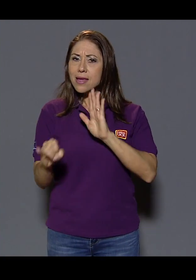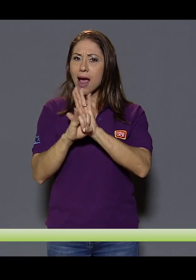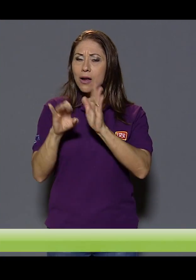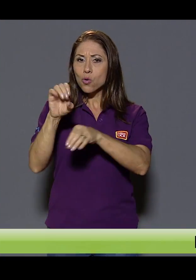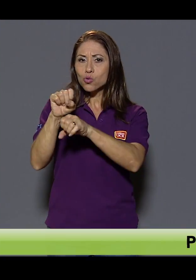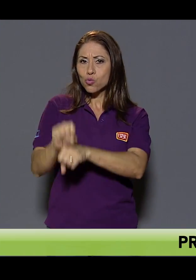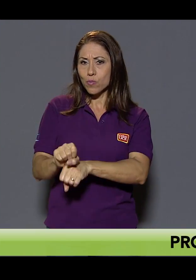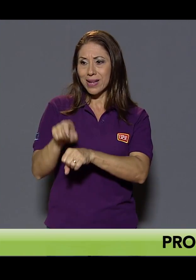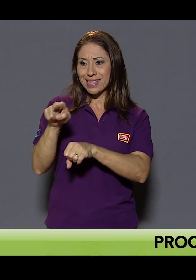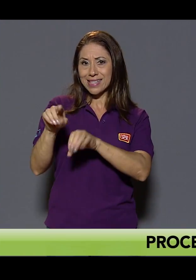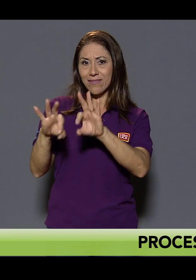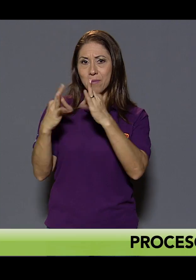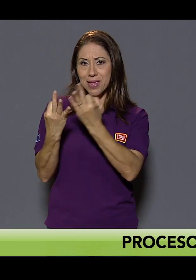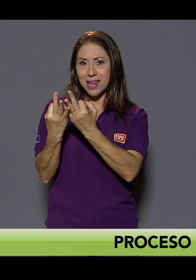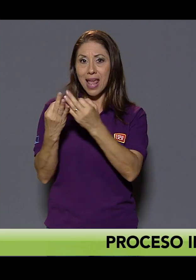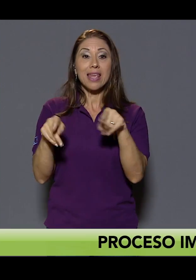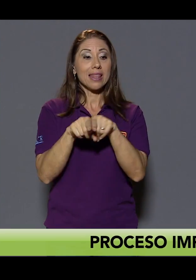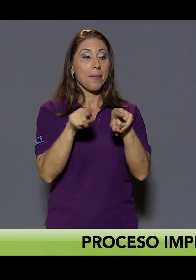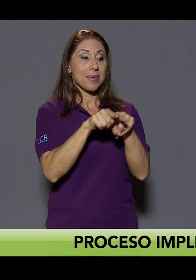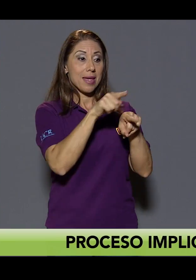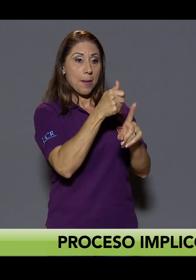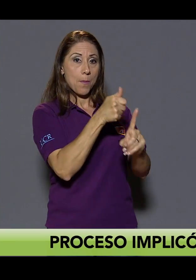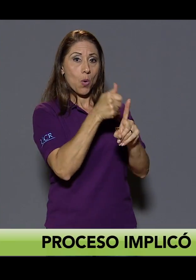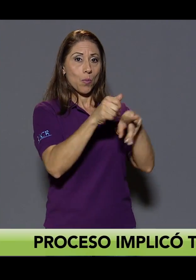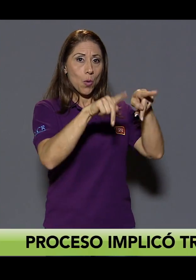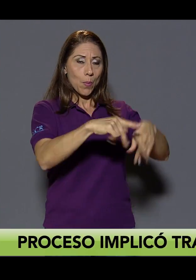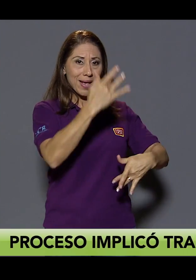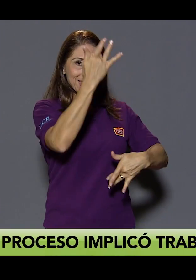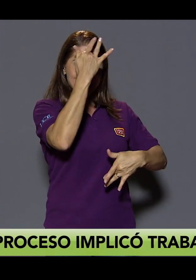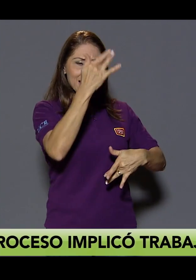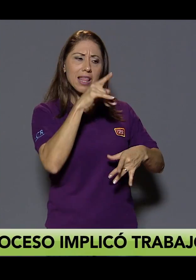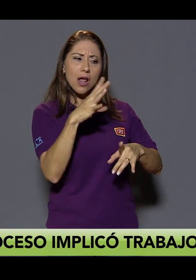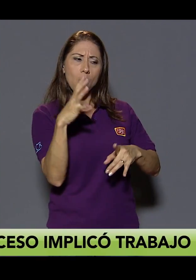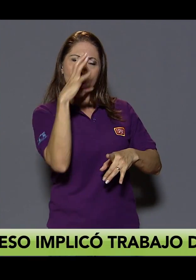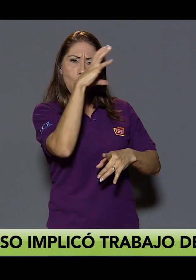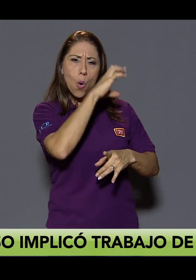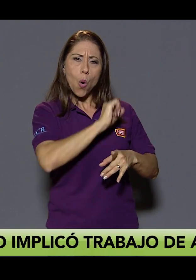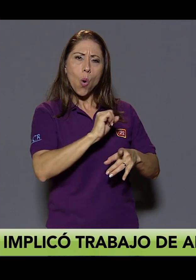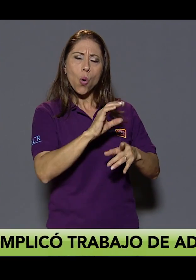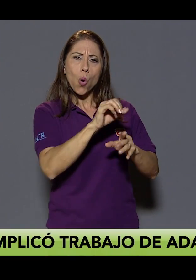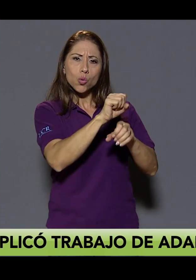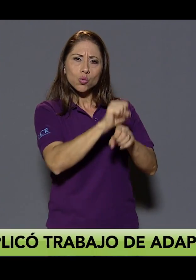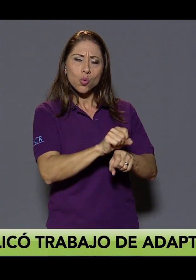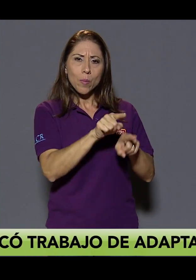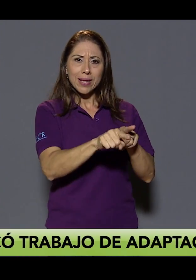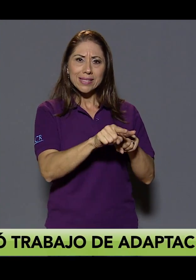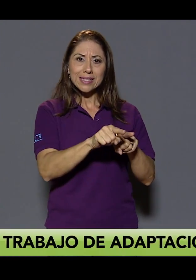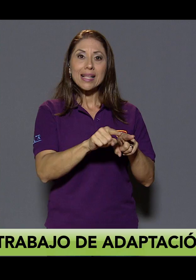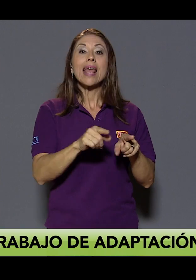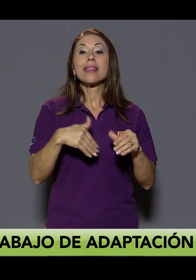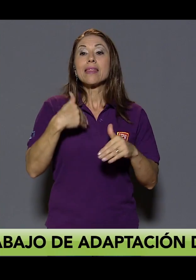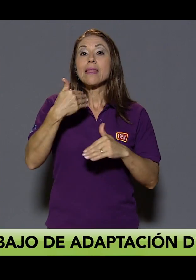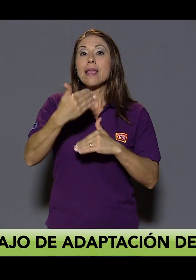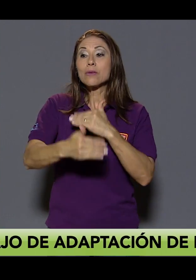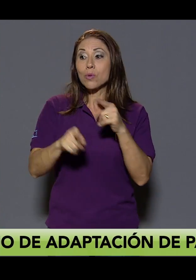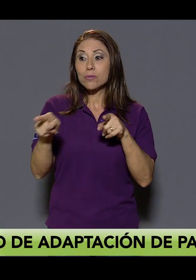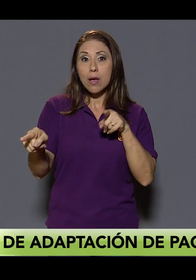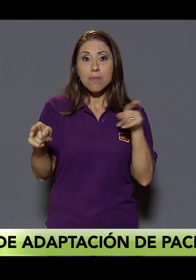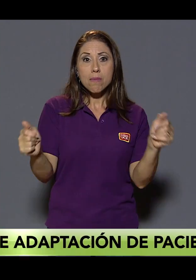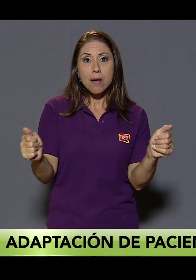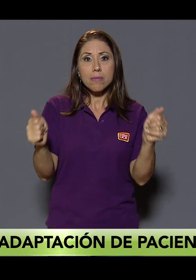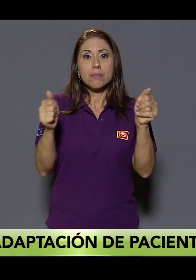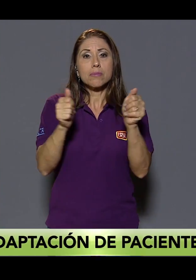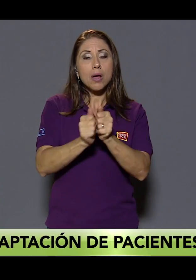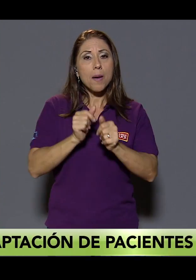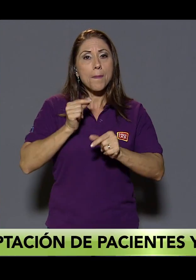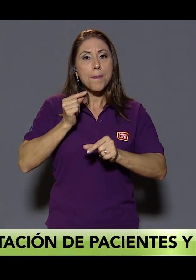las costumbres y la dinámica de esa familia y las costumbres del propio paciente, para en un proceso paulatino, que va por